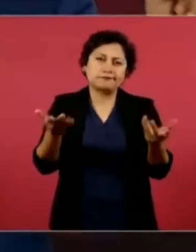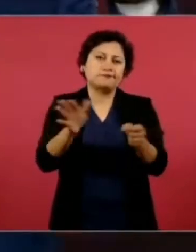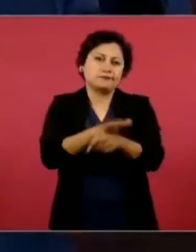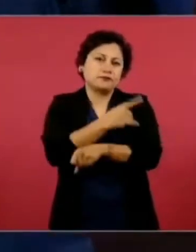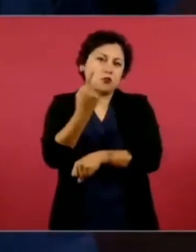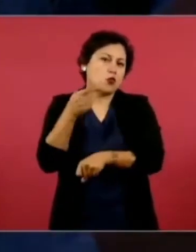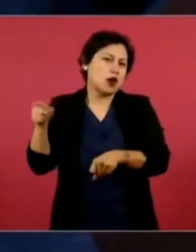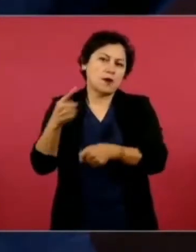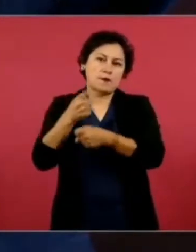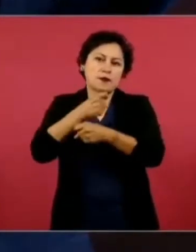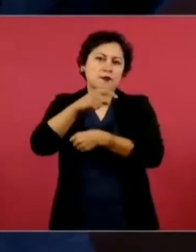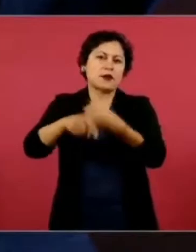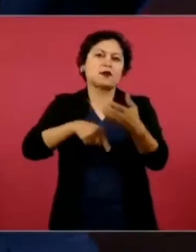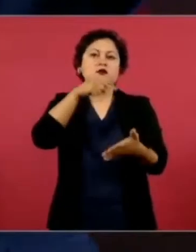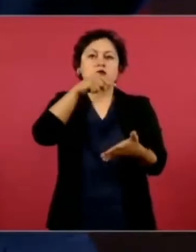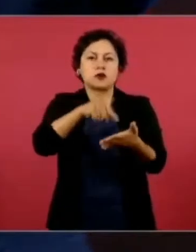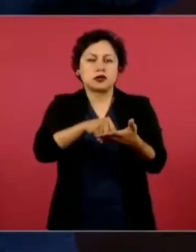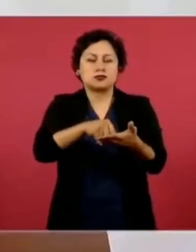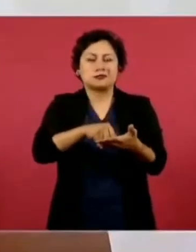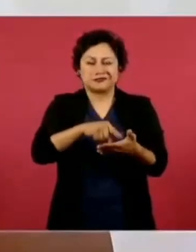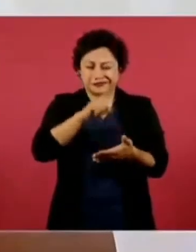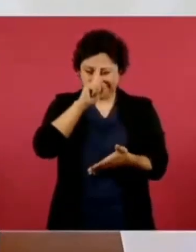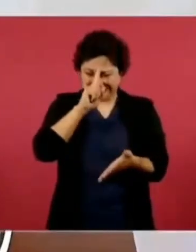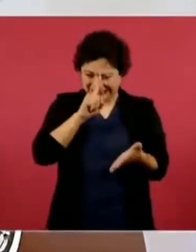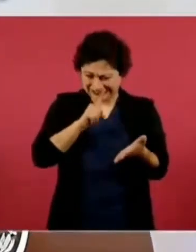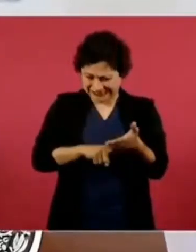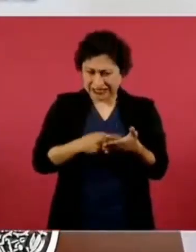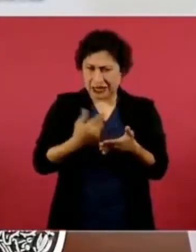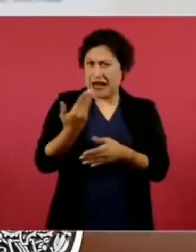estuve creo que medio punto arriba de él.